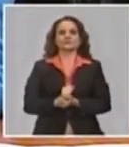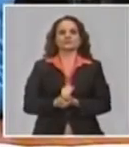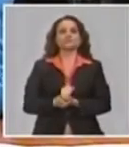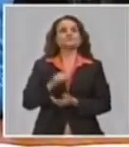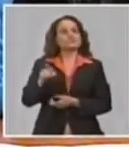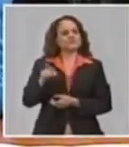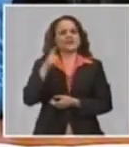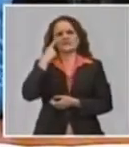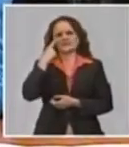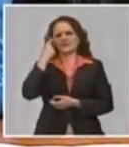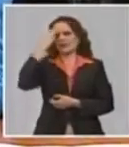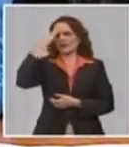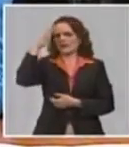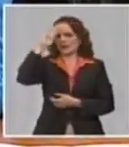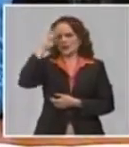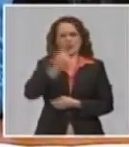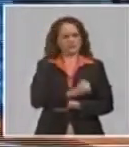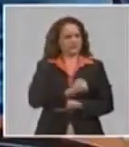para que